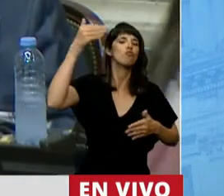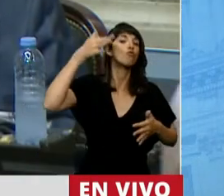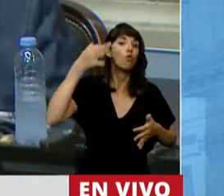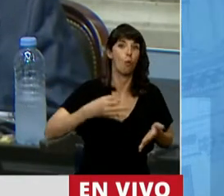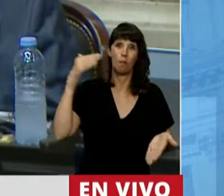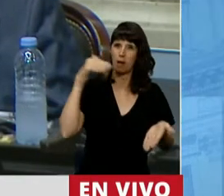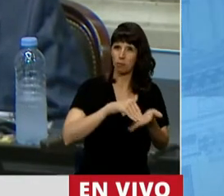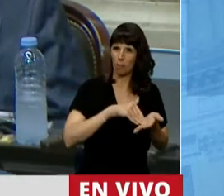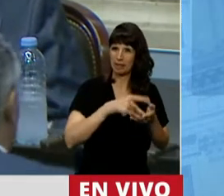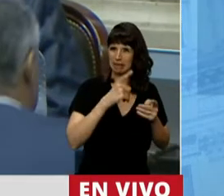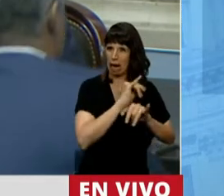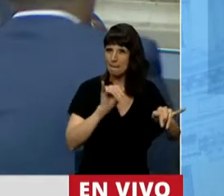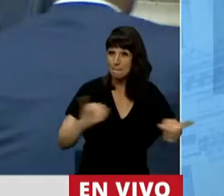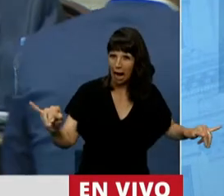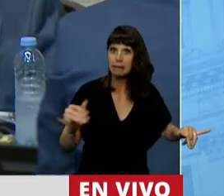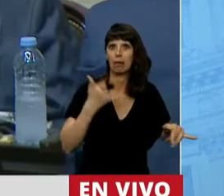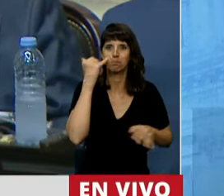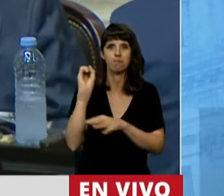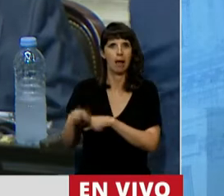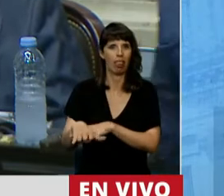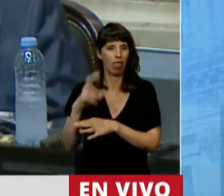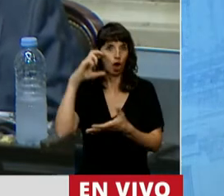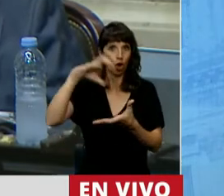tenemos la posibilidad de tratarlo nuevamente.